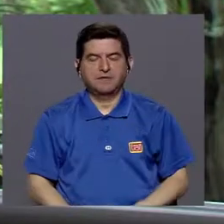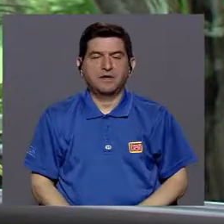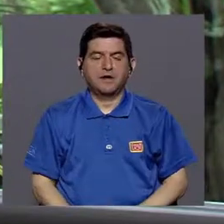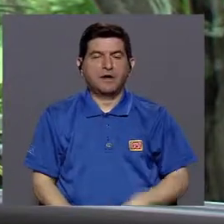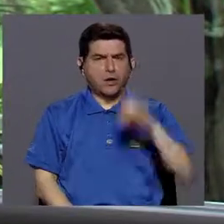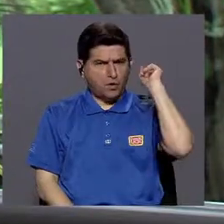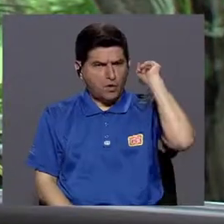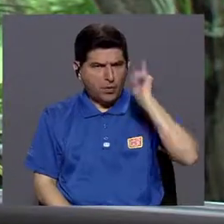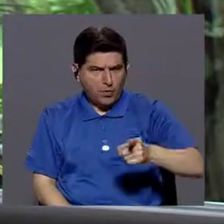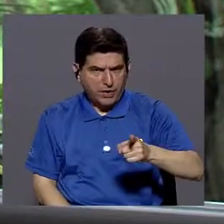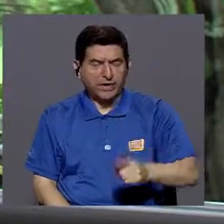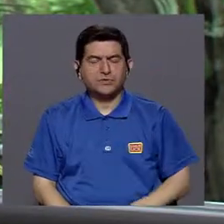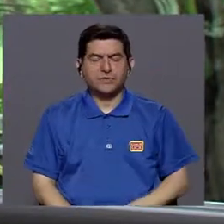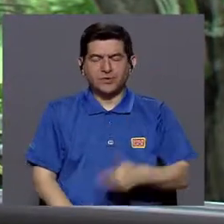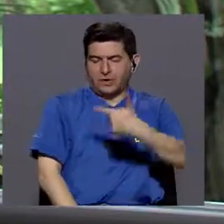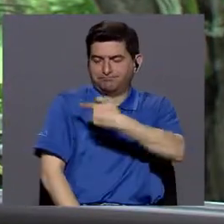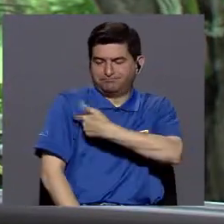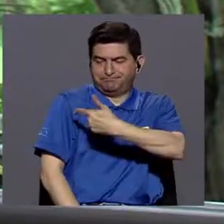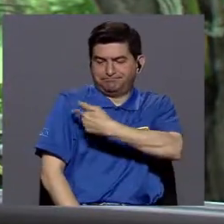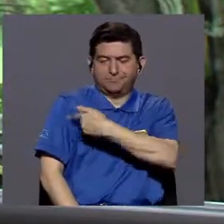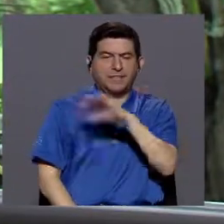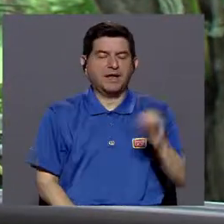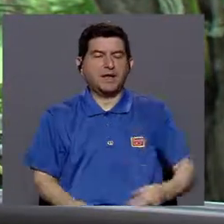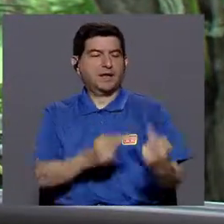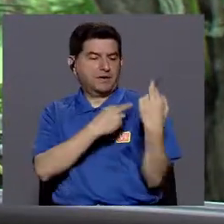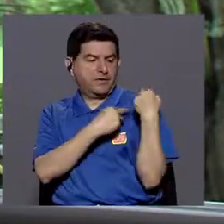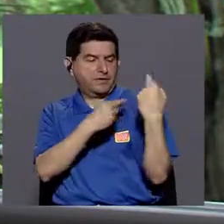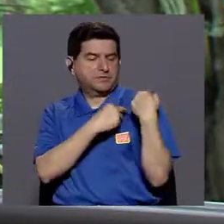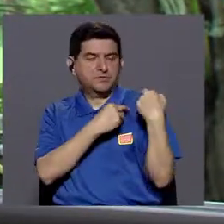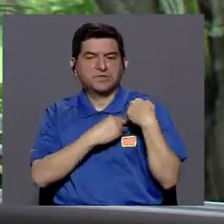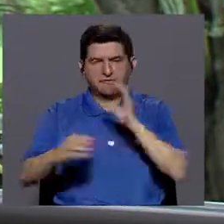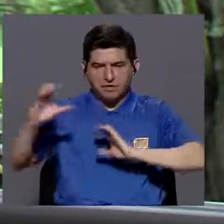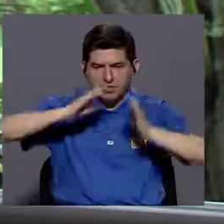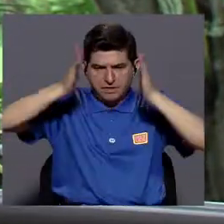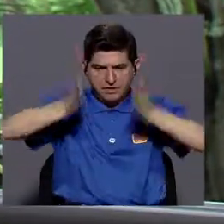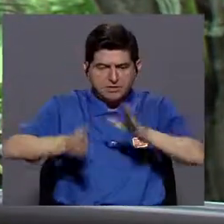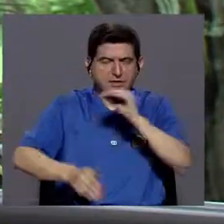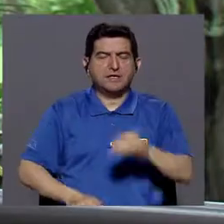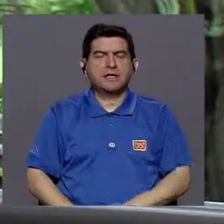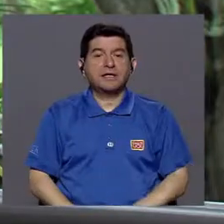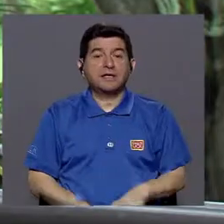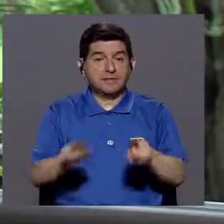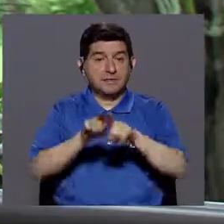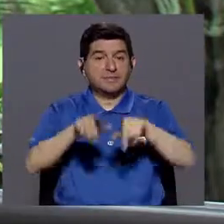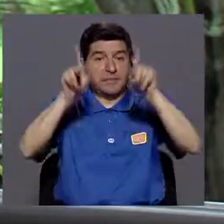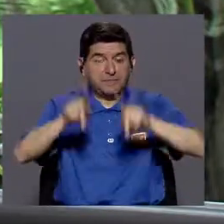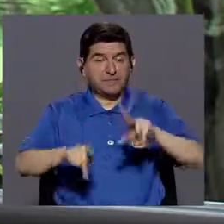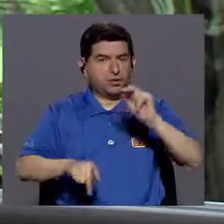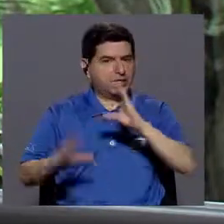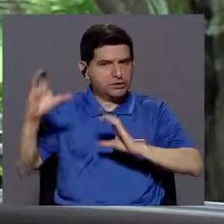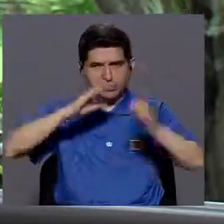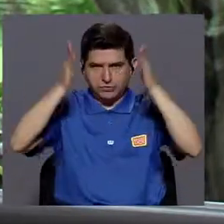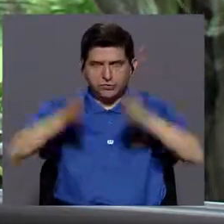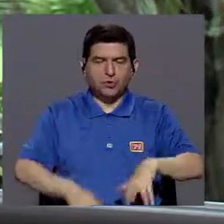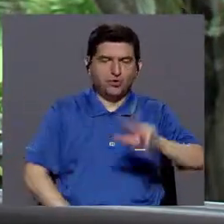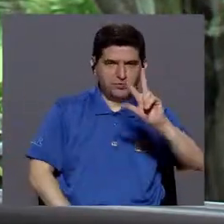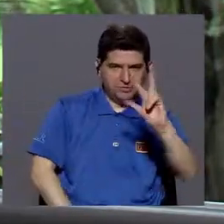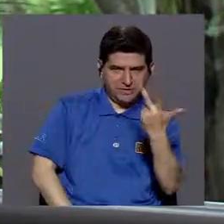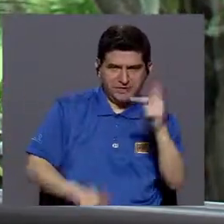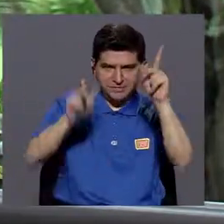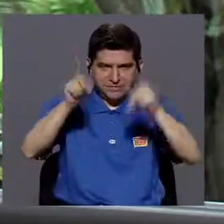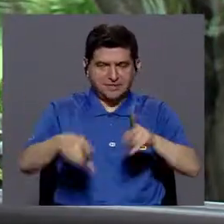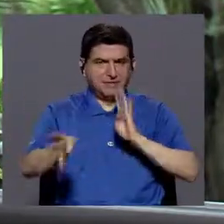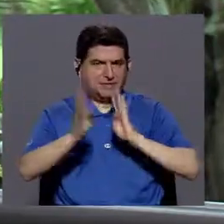de la obligatoriedad de la inmunización y de la responsabilidad de los científicos y de los no científicos. Y nuestro tercer invitado